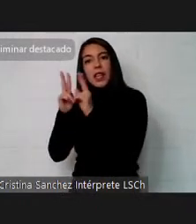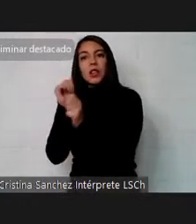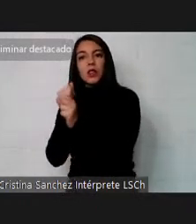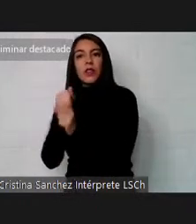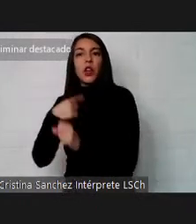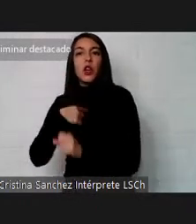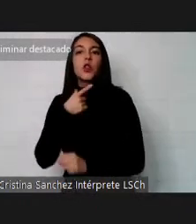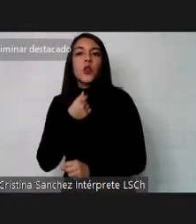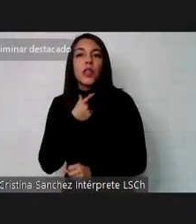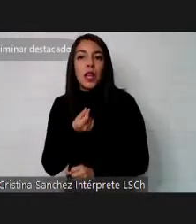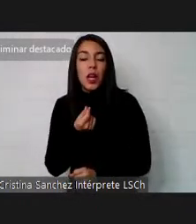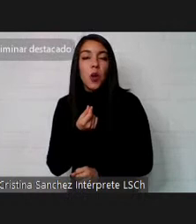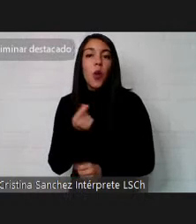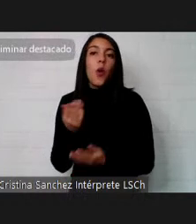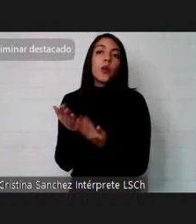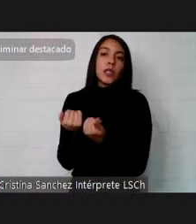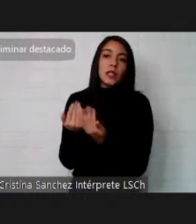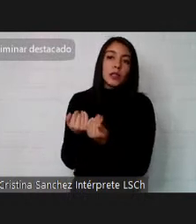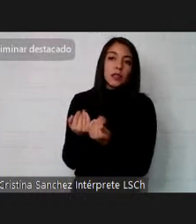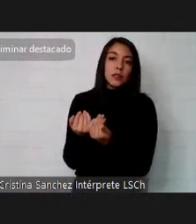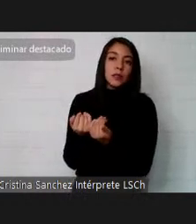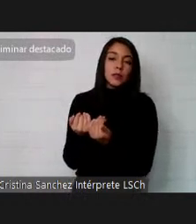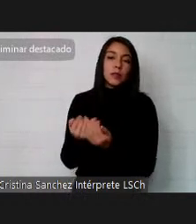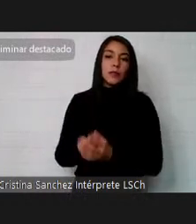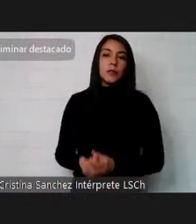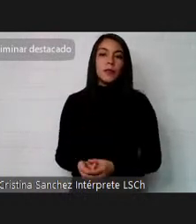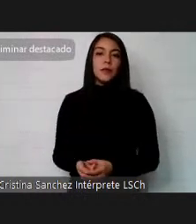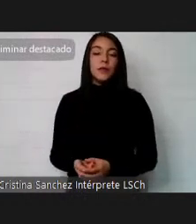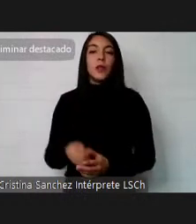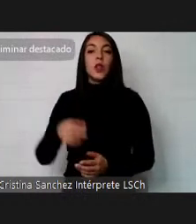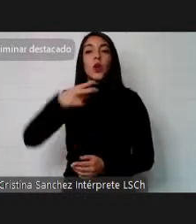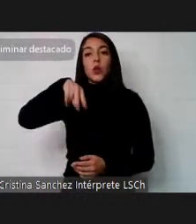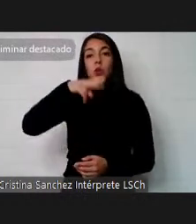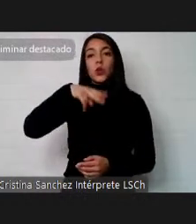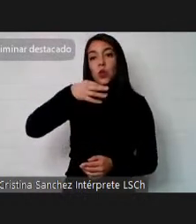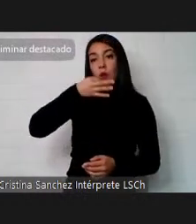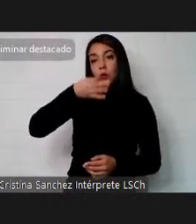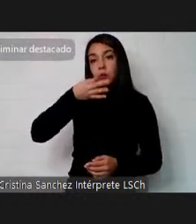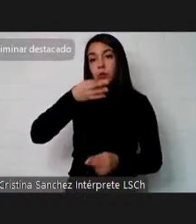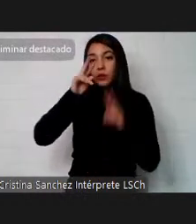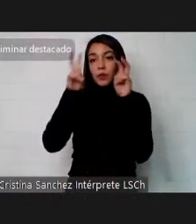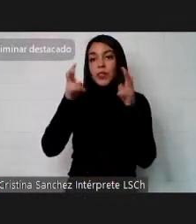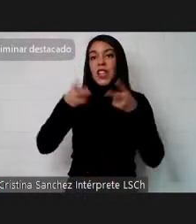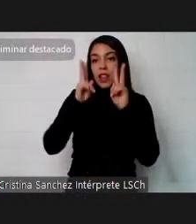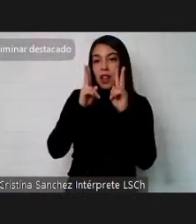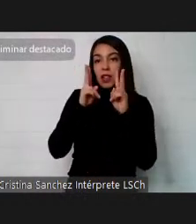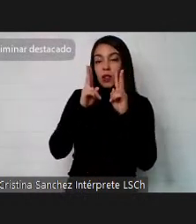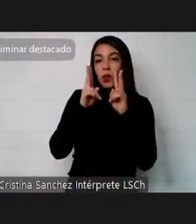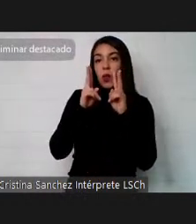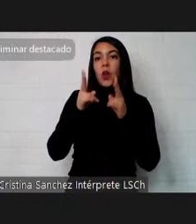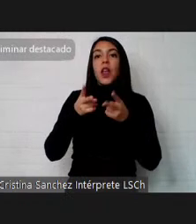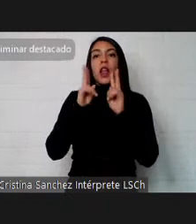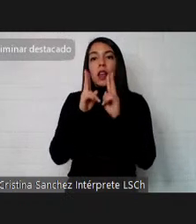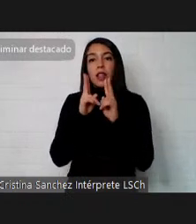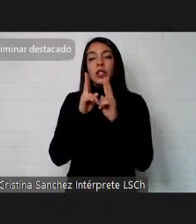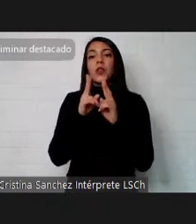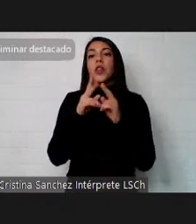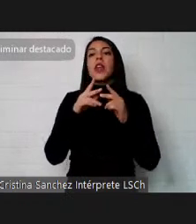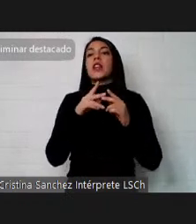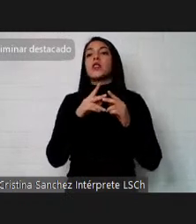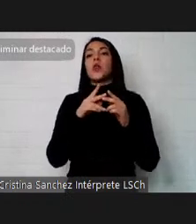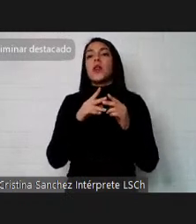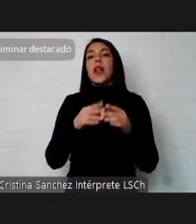quisiera y o lo necesitar entonces cuando hablamos de derechos los derechos son inherentes a la naturaleza humana